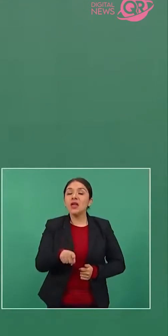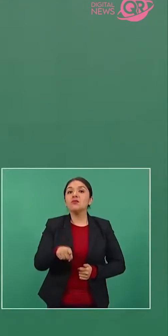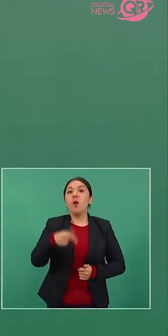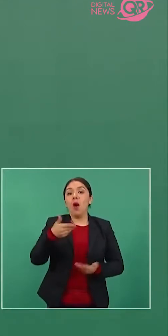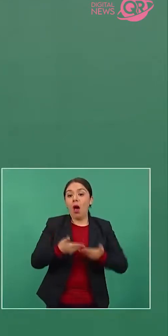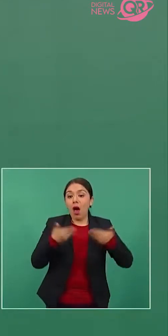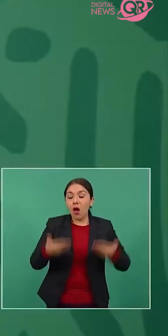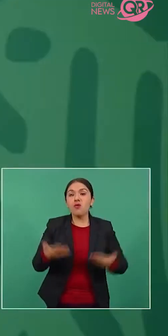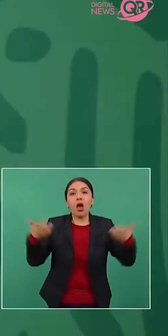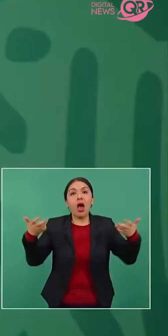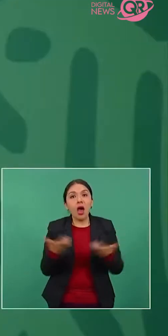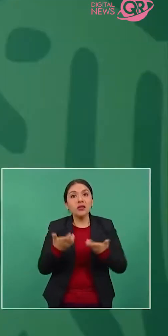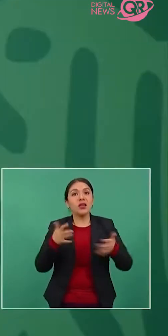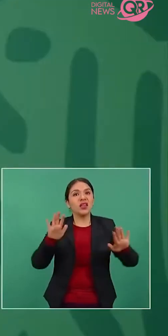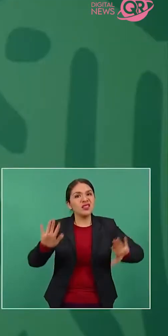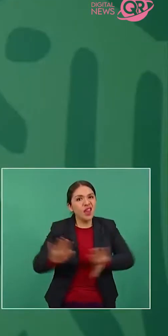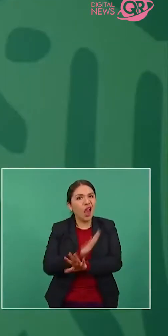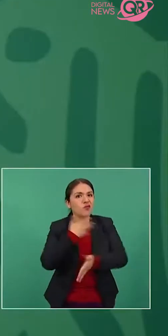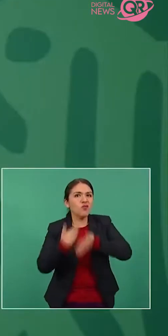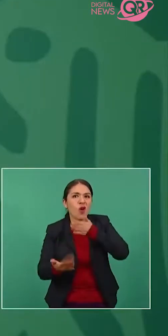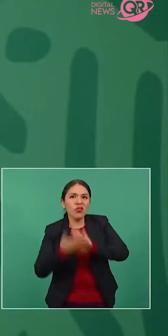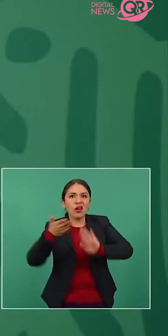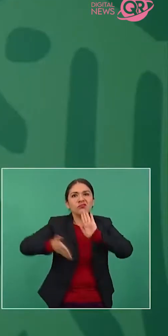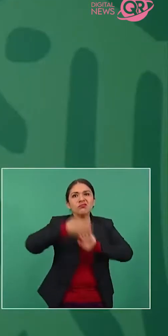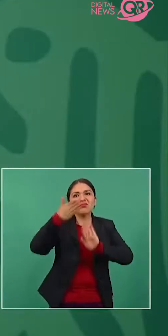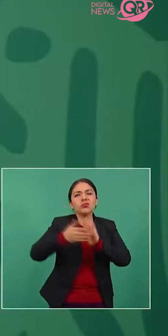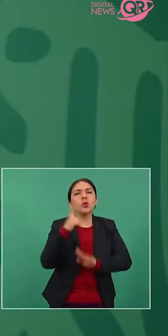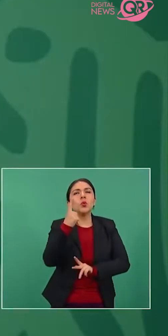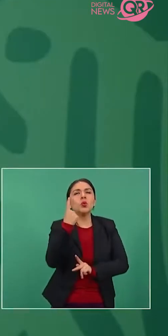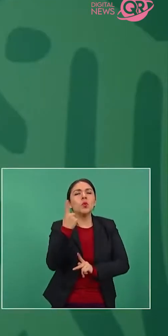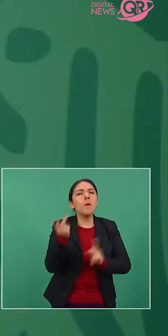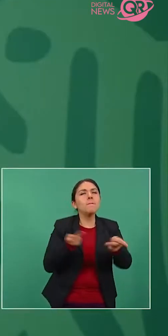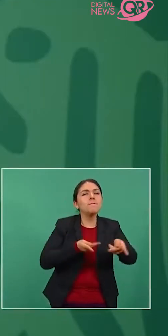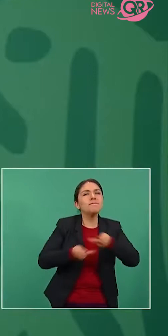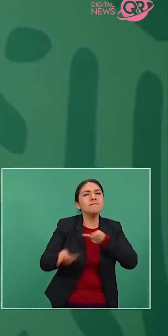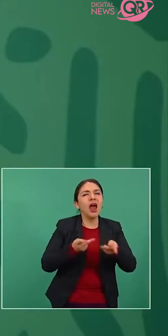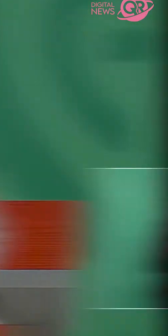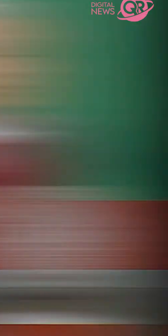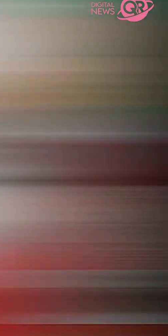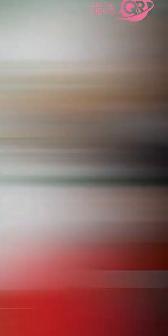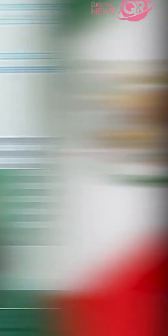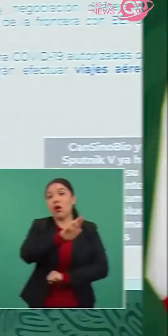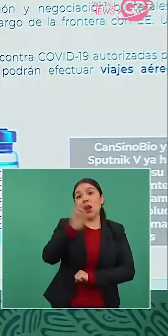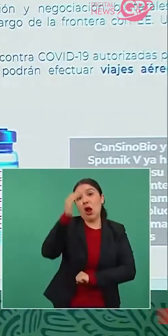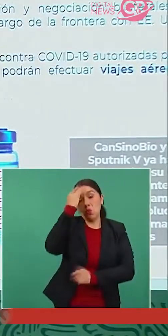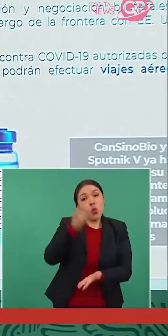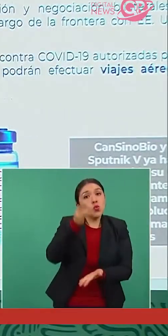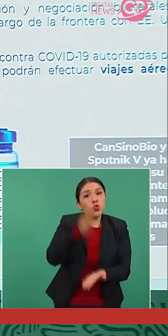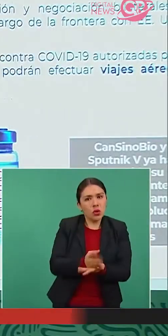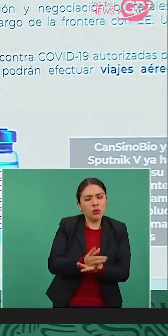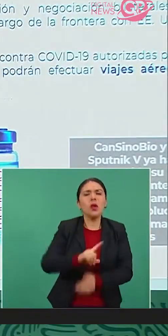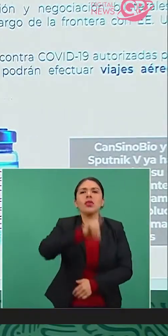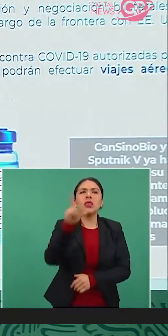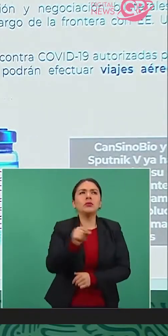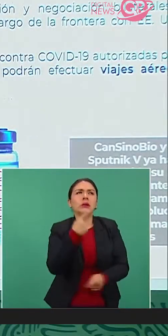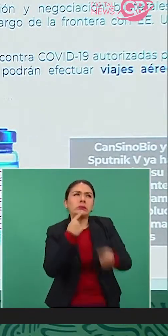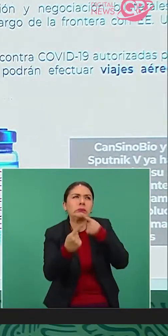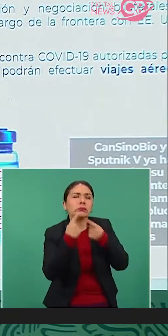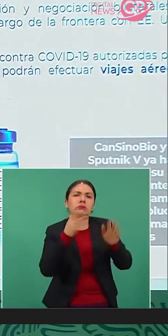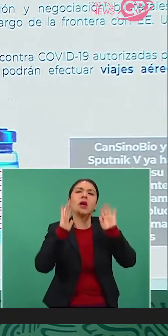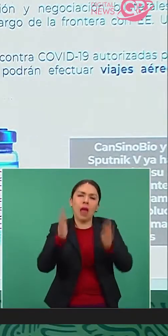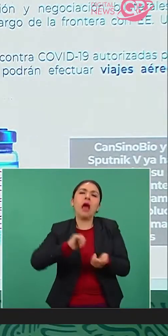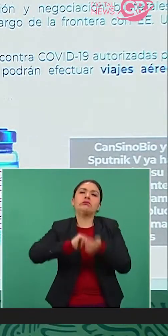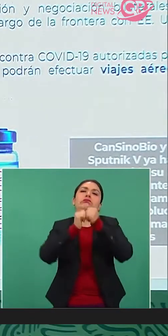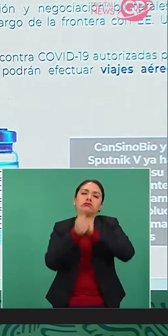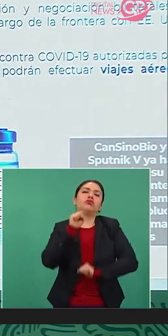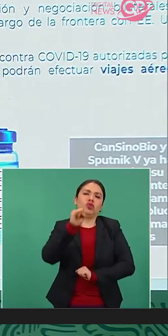el subsidio que da el gobierno y la reducción de impuestos para que no aumenten los precios de los combustibles. Este martes llegará al aeropuerto de Toluca